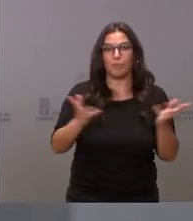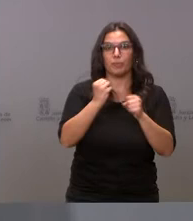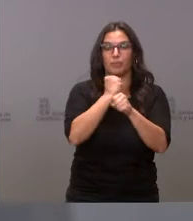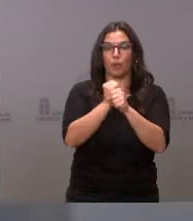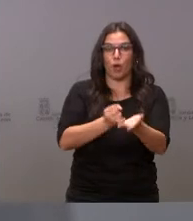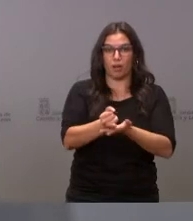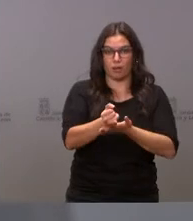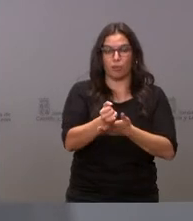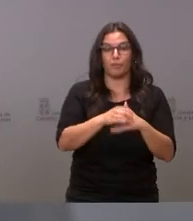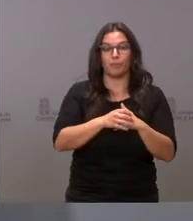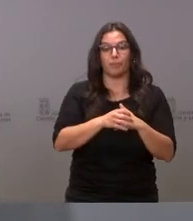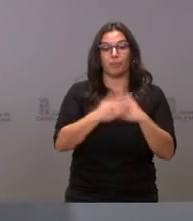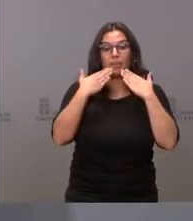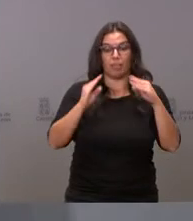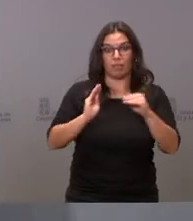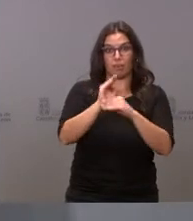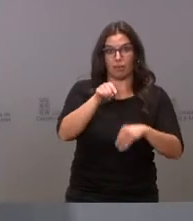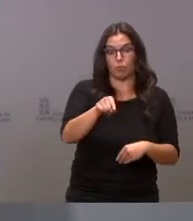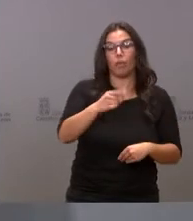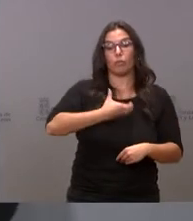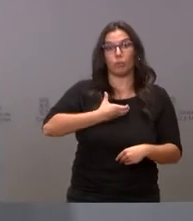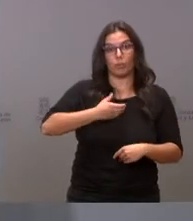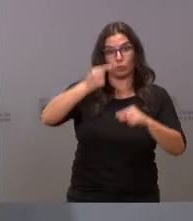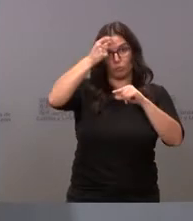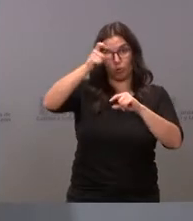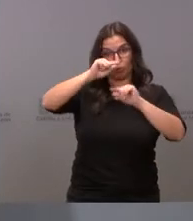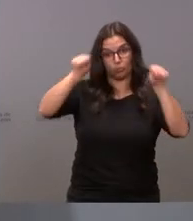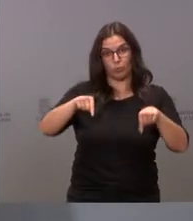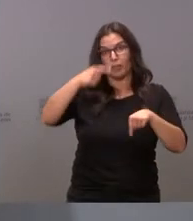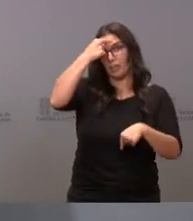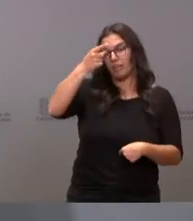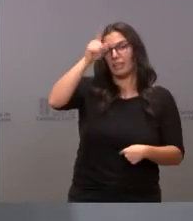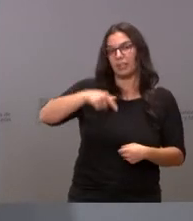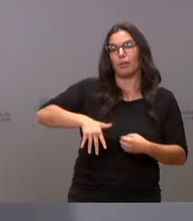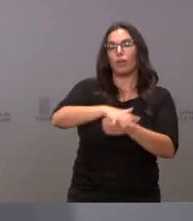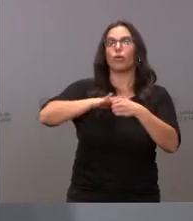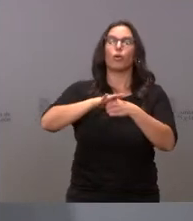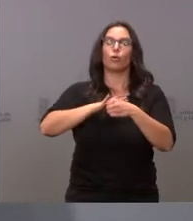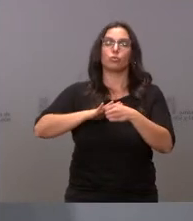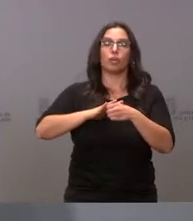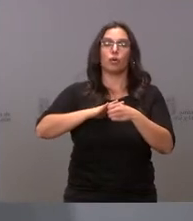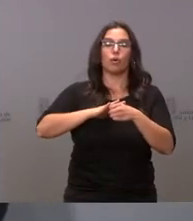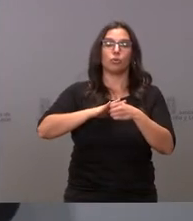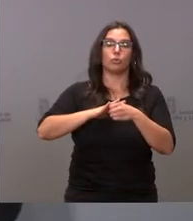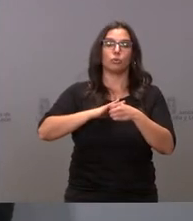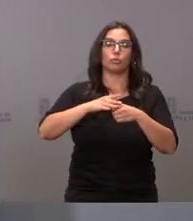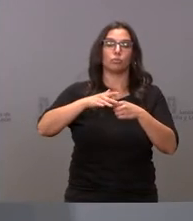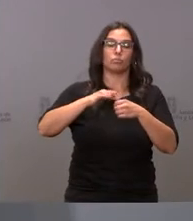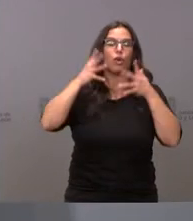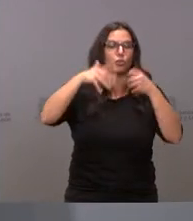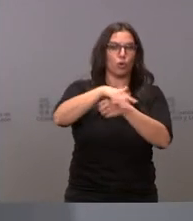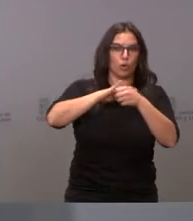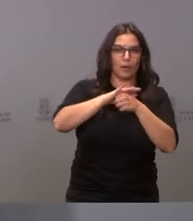agrario y, con esta ayuda económica, los asentamientos abulenses incluidos en los consejos comarcales de Arena de San Pedro y Arevalo van a poder